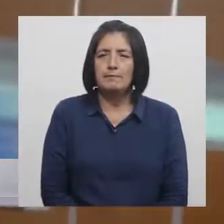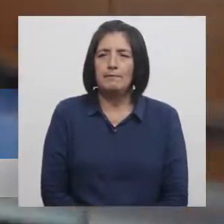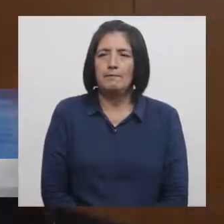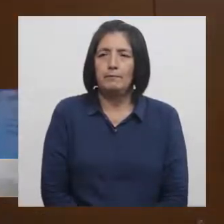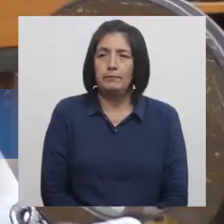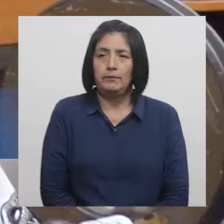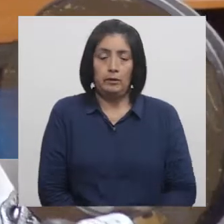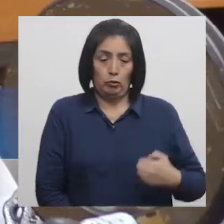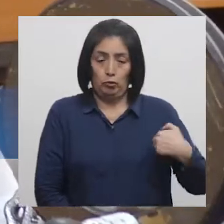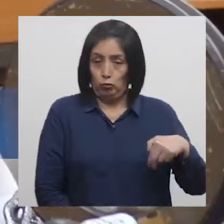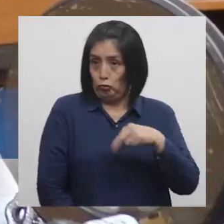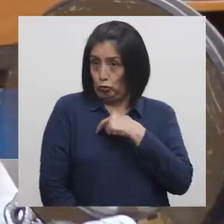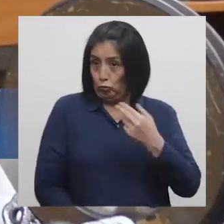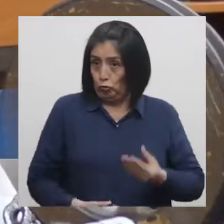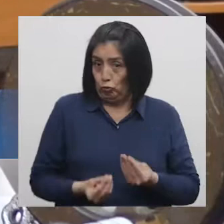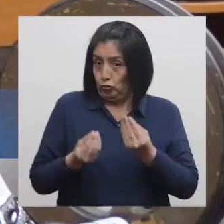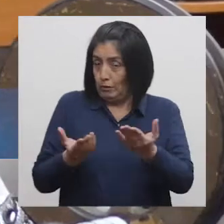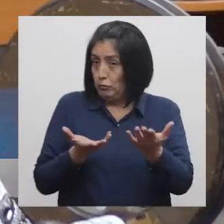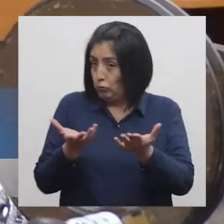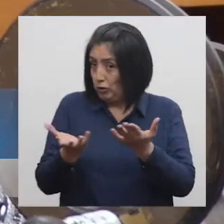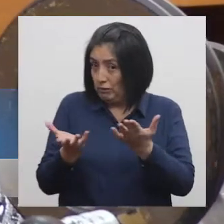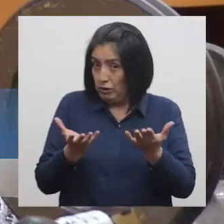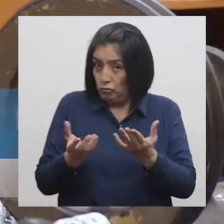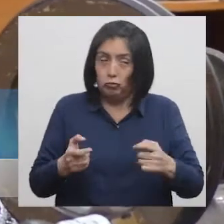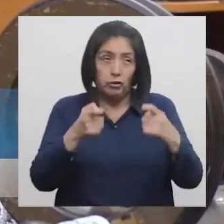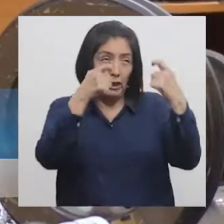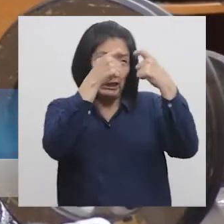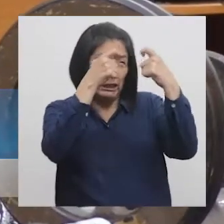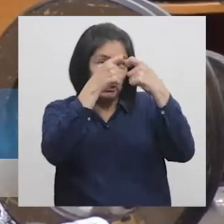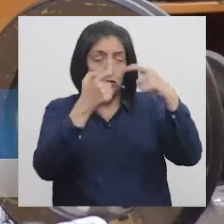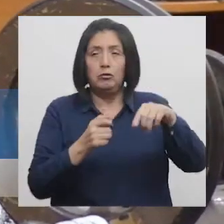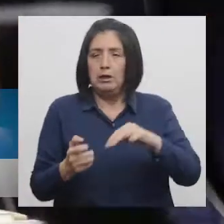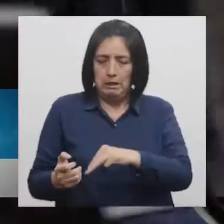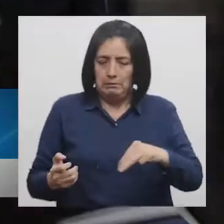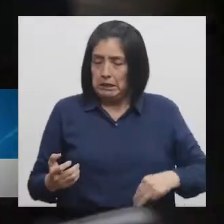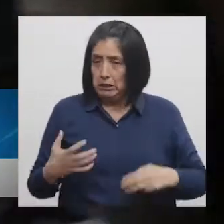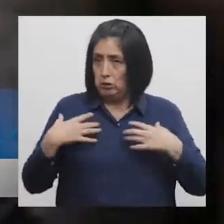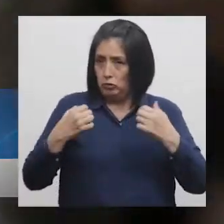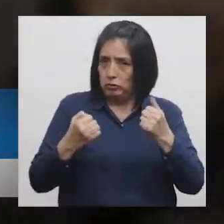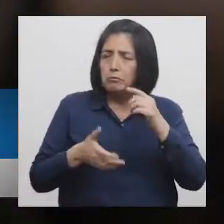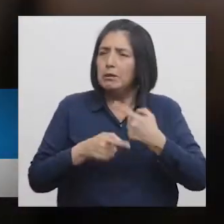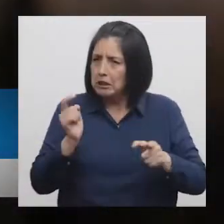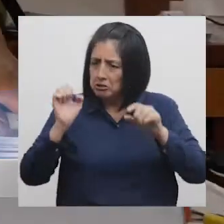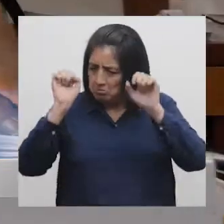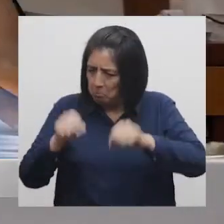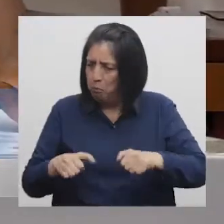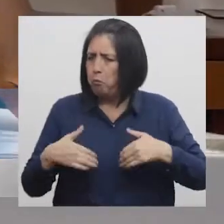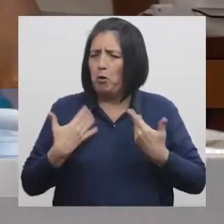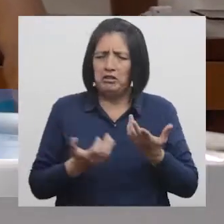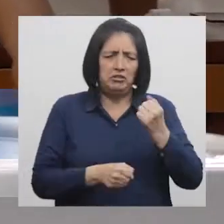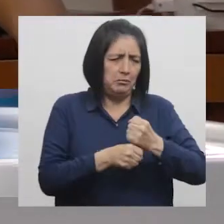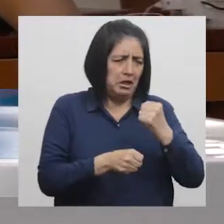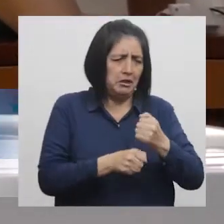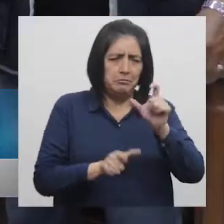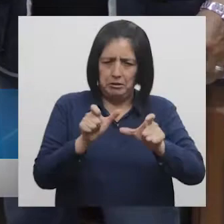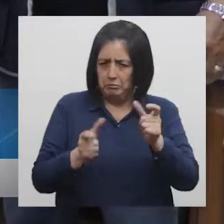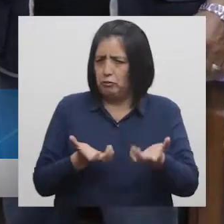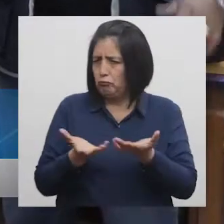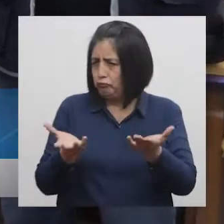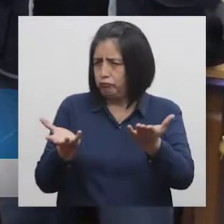Nosotros brindamos el servicio eléctrico al Ministerio de Salud para que se realice un buen trabajo para la población.